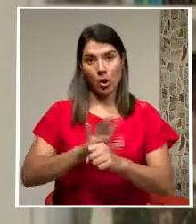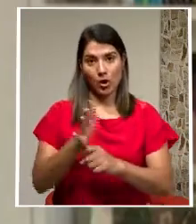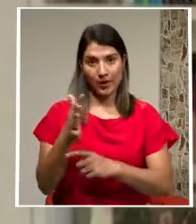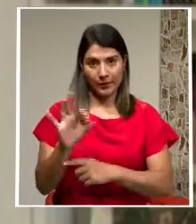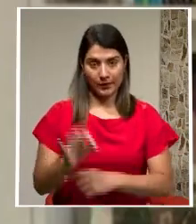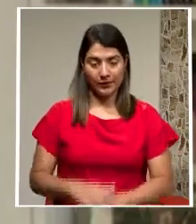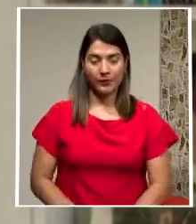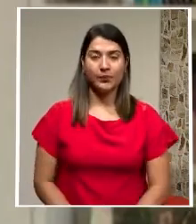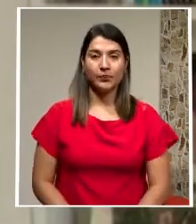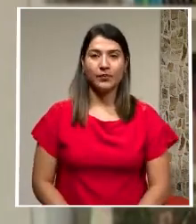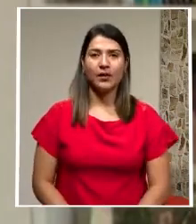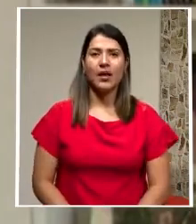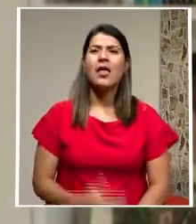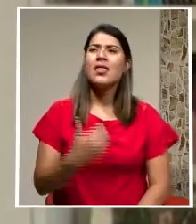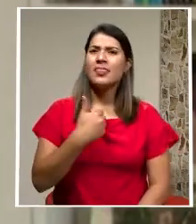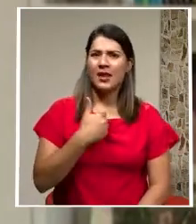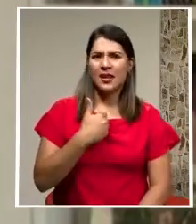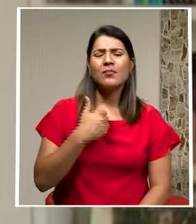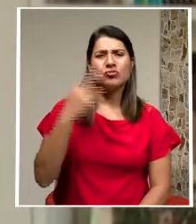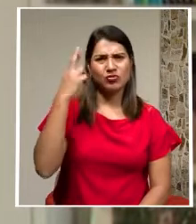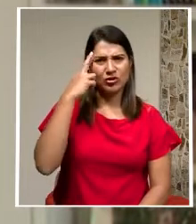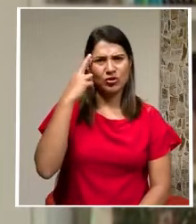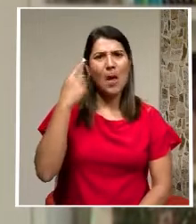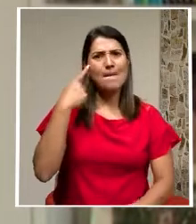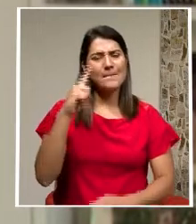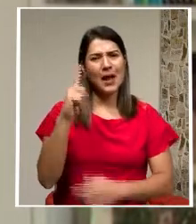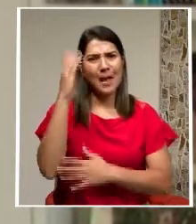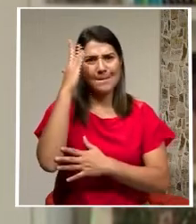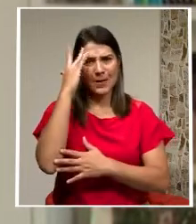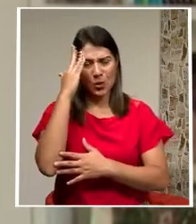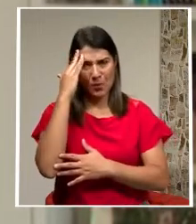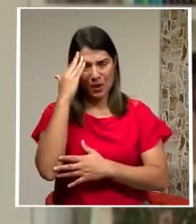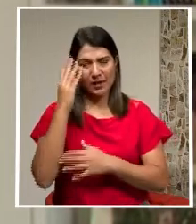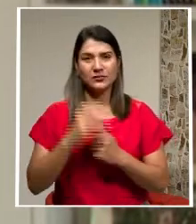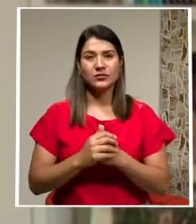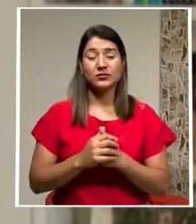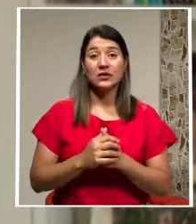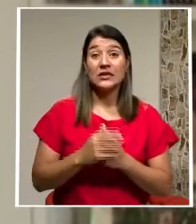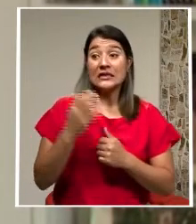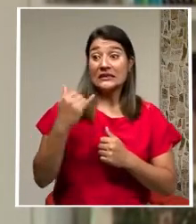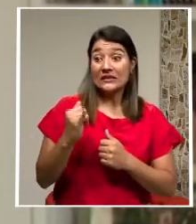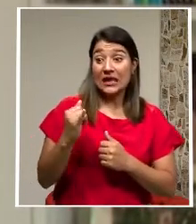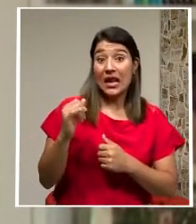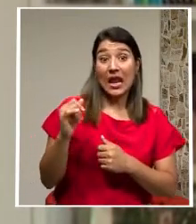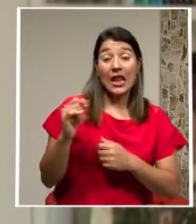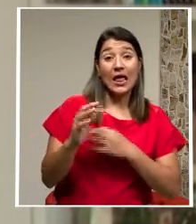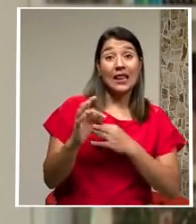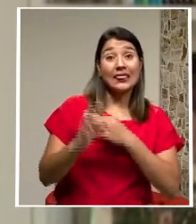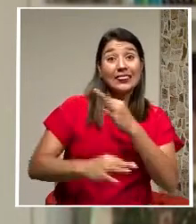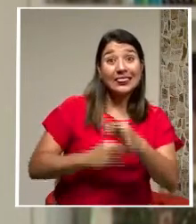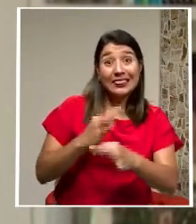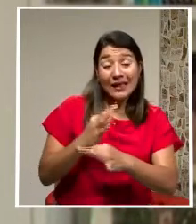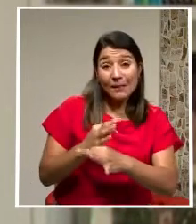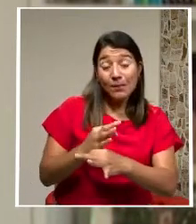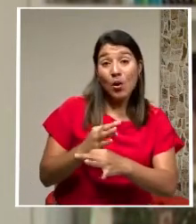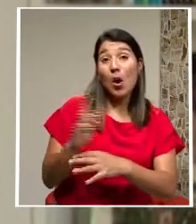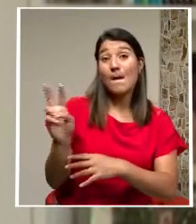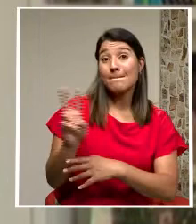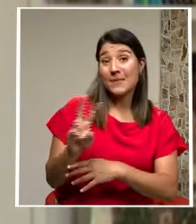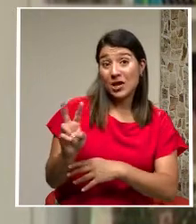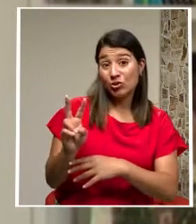Hay razones Para estar preocupados Si llega Y se extiende Por Europa Podría causar Una cuarta ola Que sería muy mortal